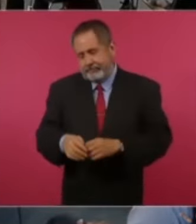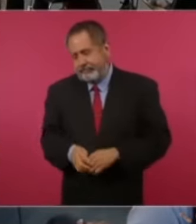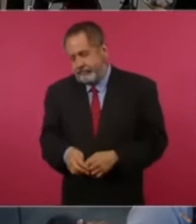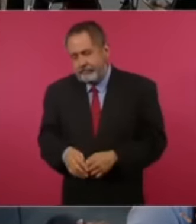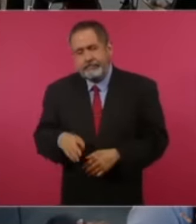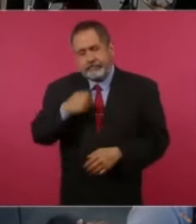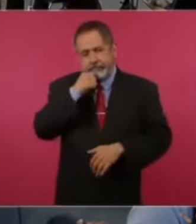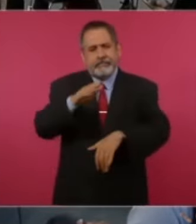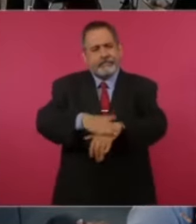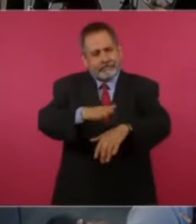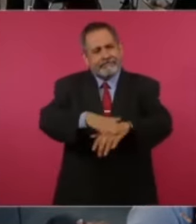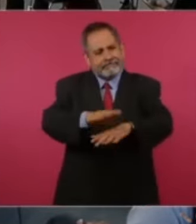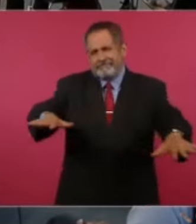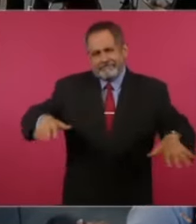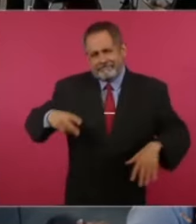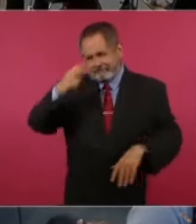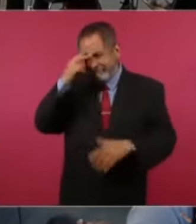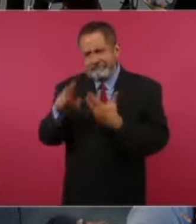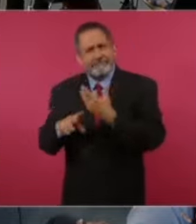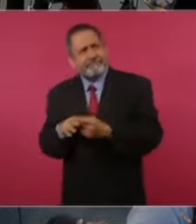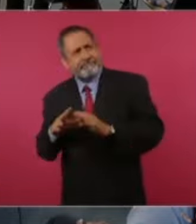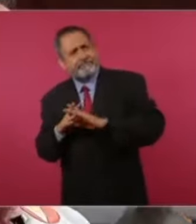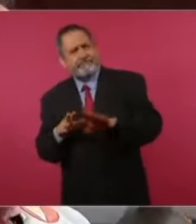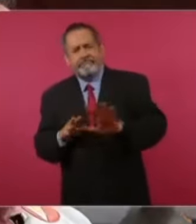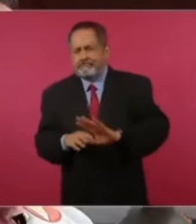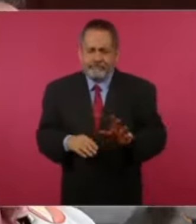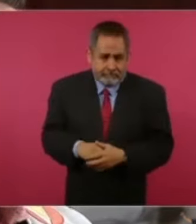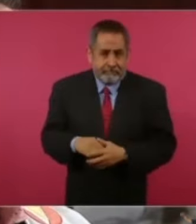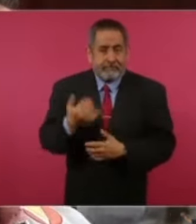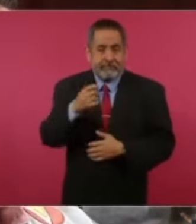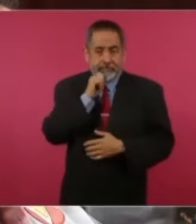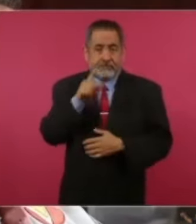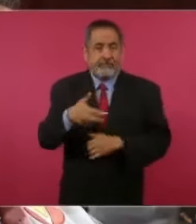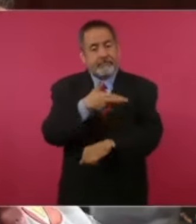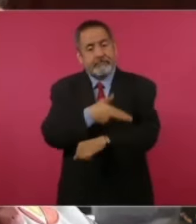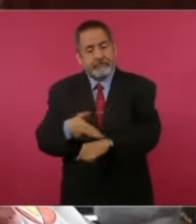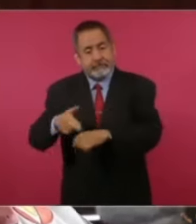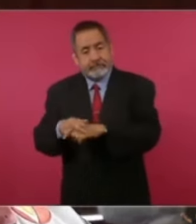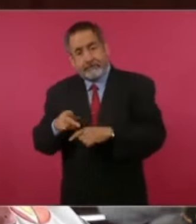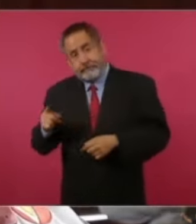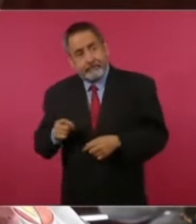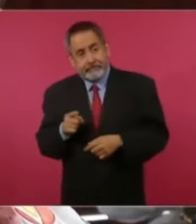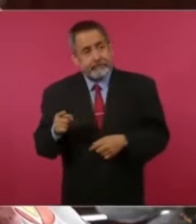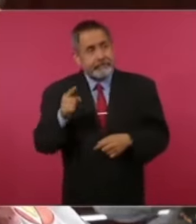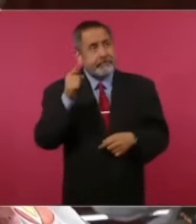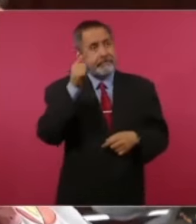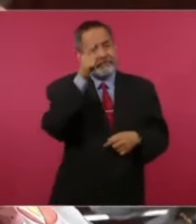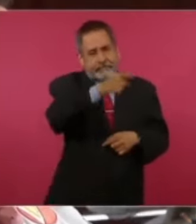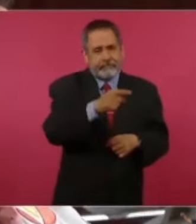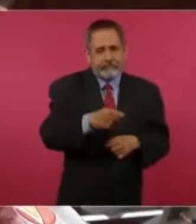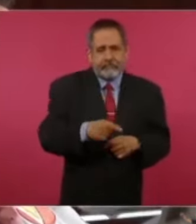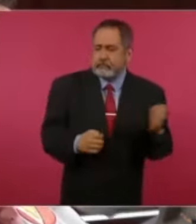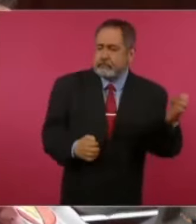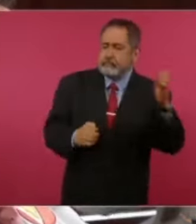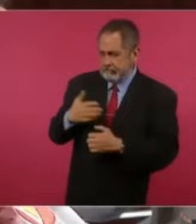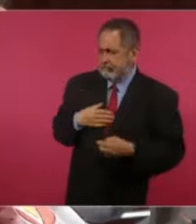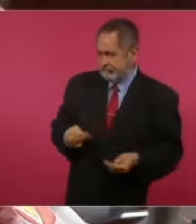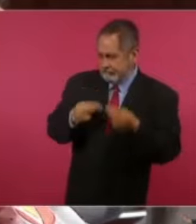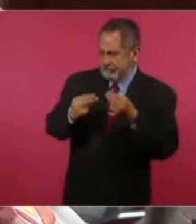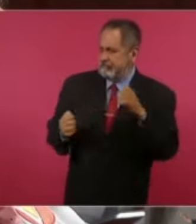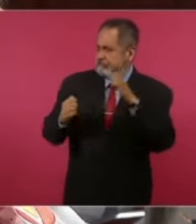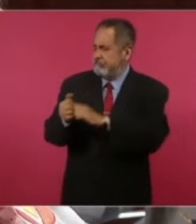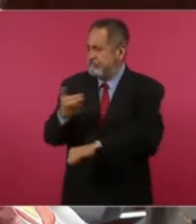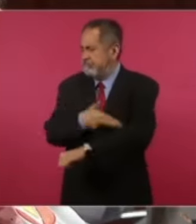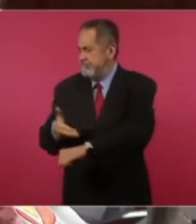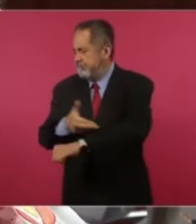diciendo, o diferente, acorde a las noticias que está escuchando, y decide quedarse. Entonces esto es un motivo de alegría, señores, una mexicana más que regresó a su tierra, que